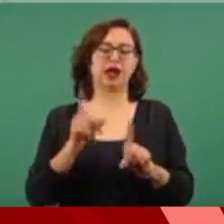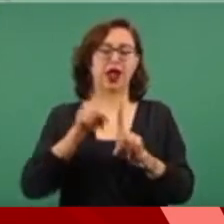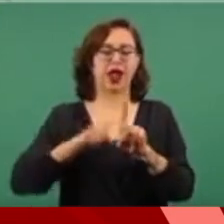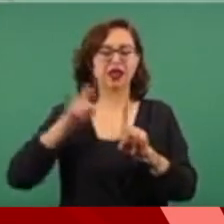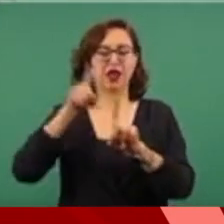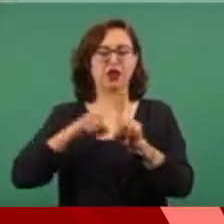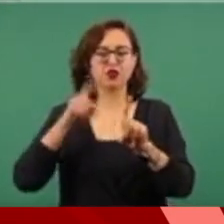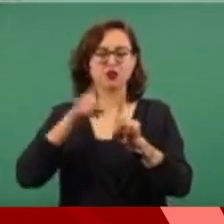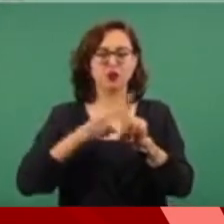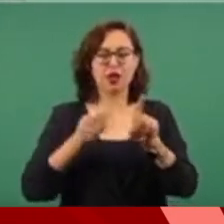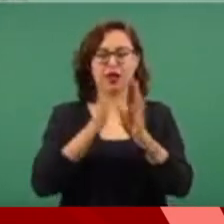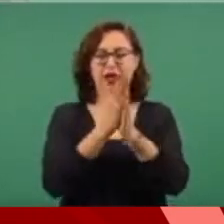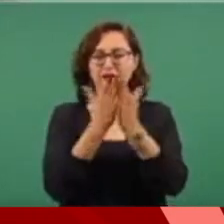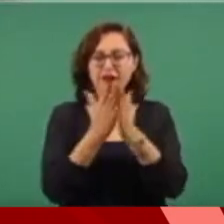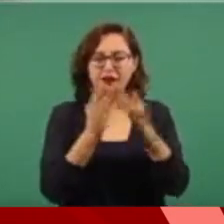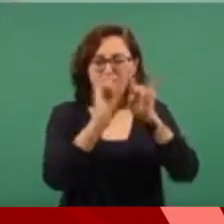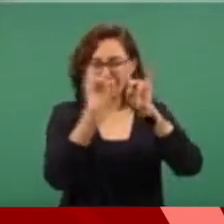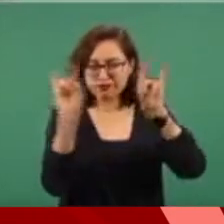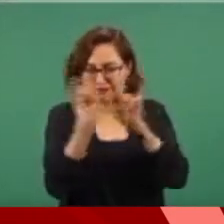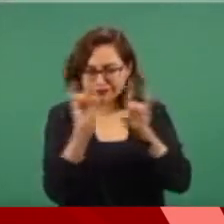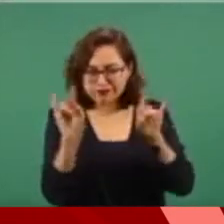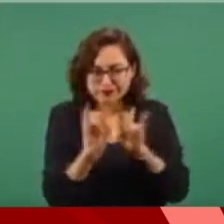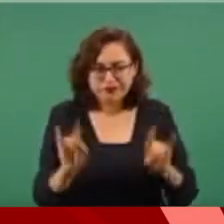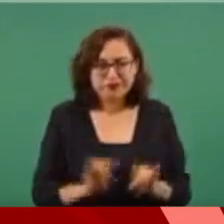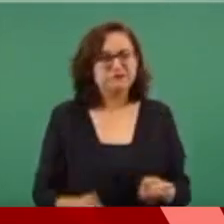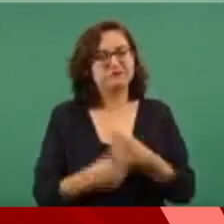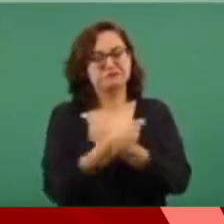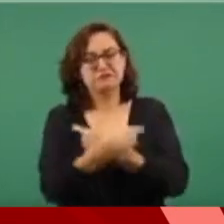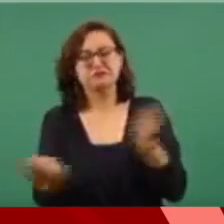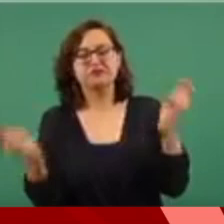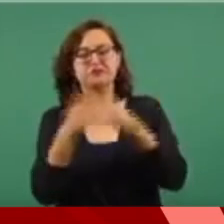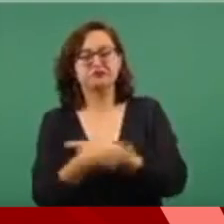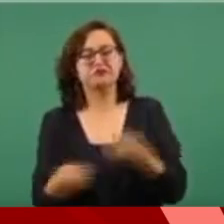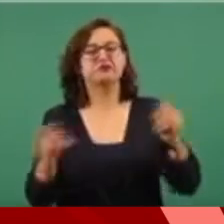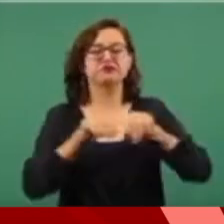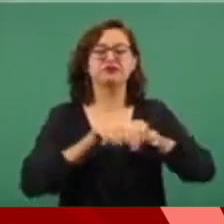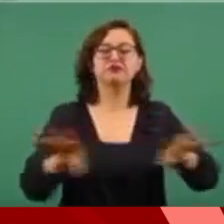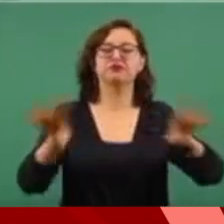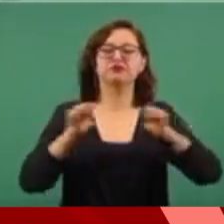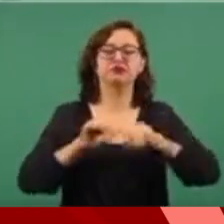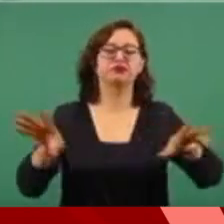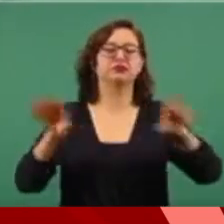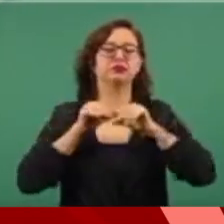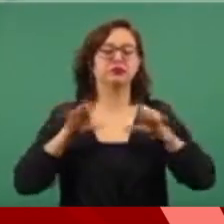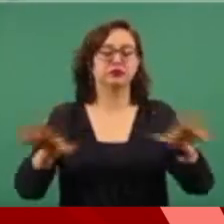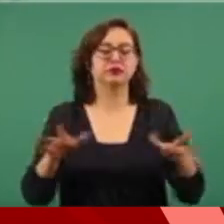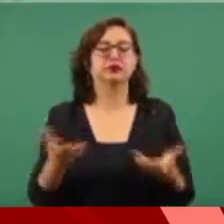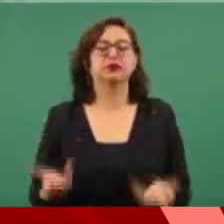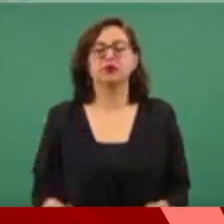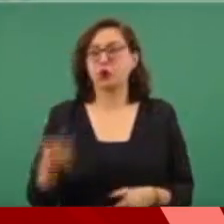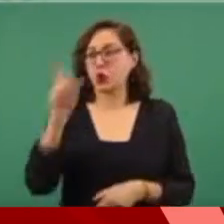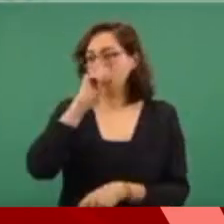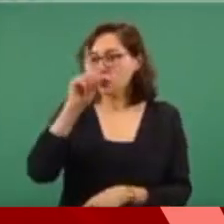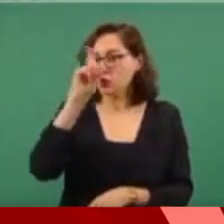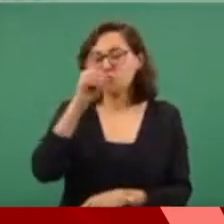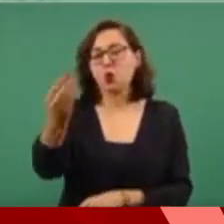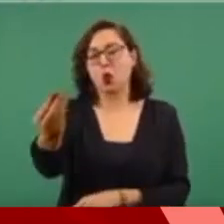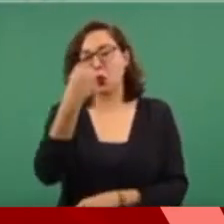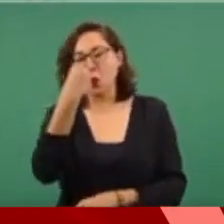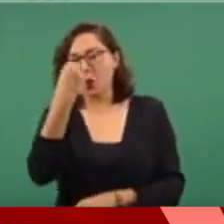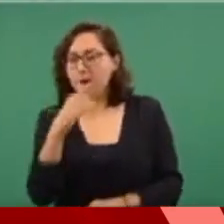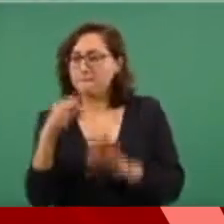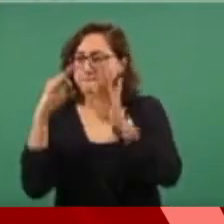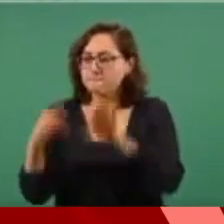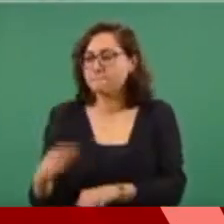para orientar sobre la buena alimentación, el no consumir productos